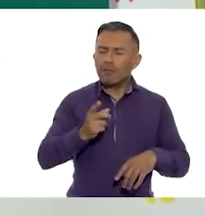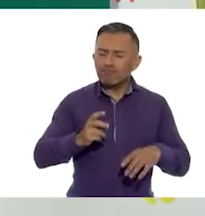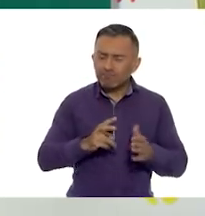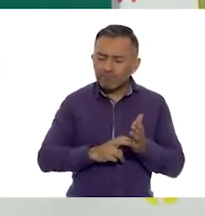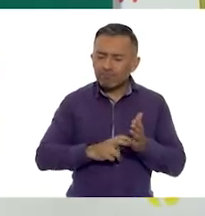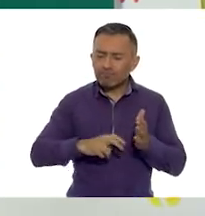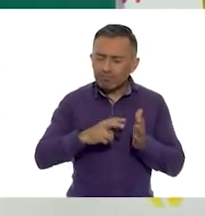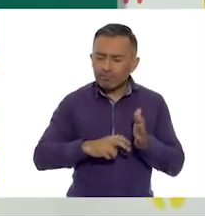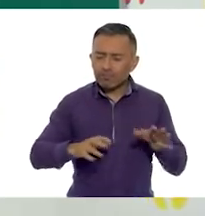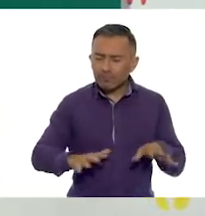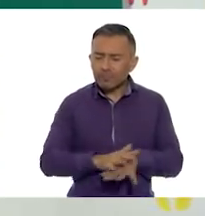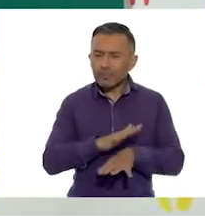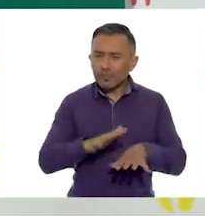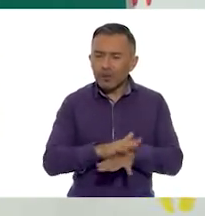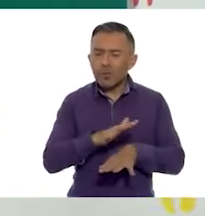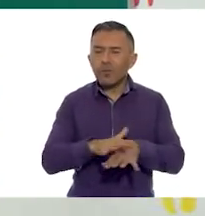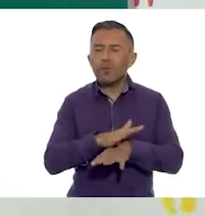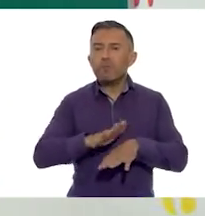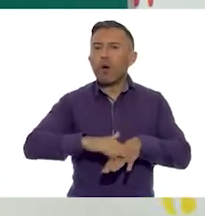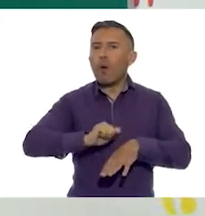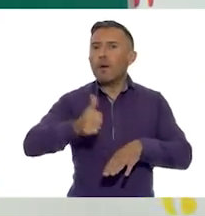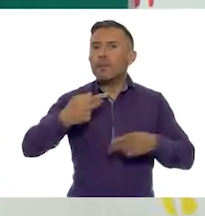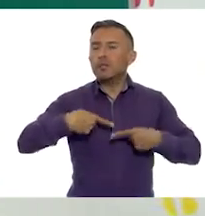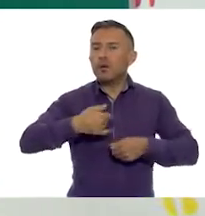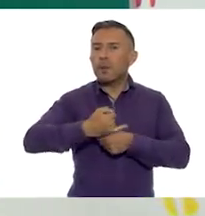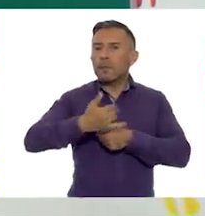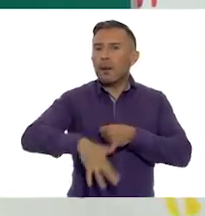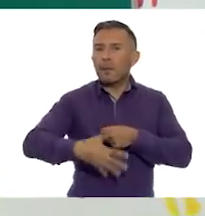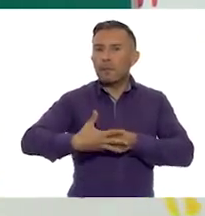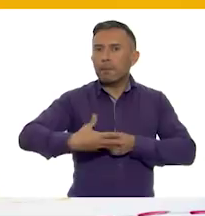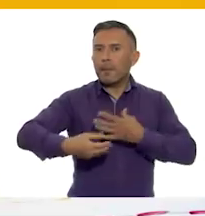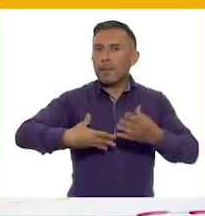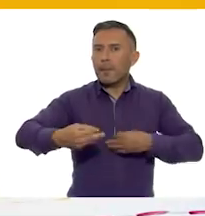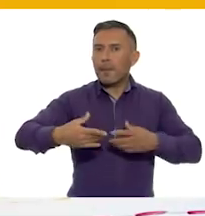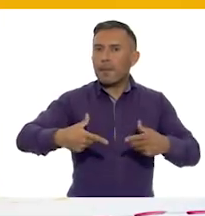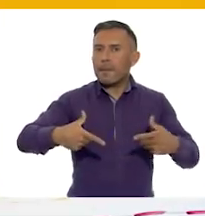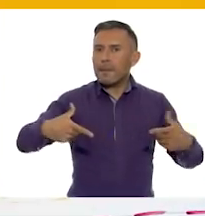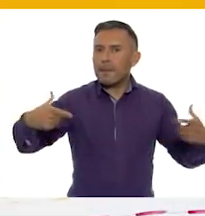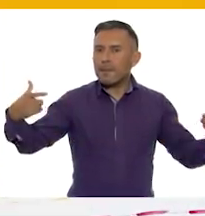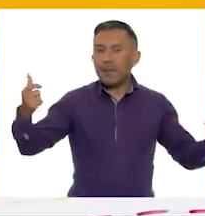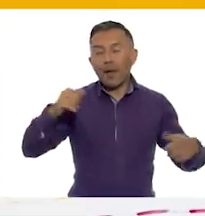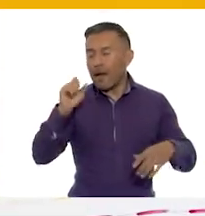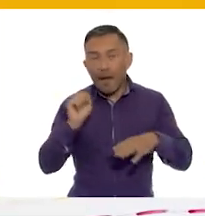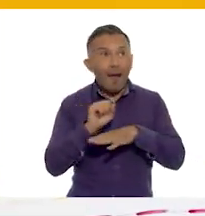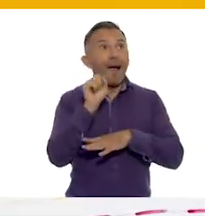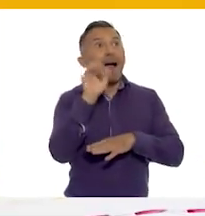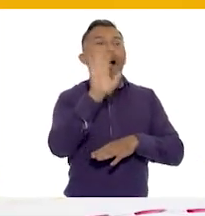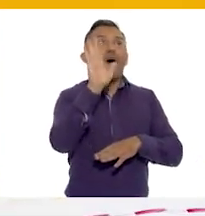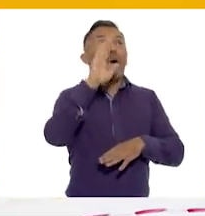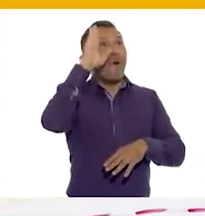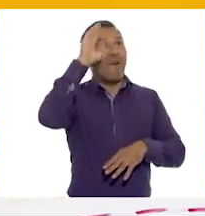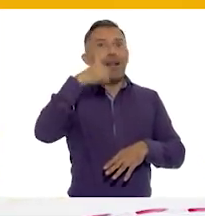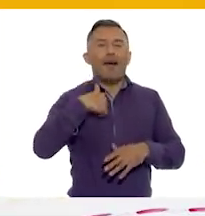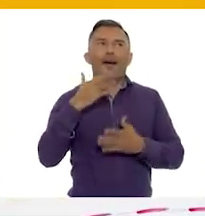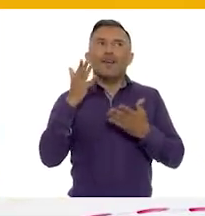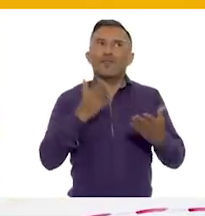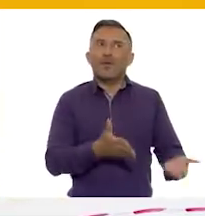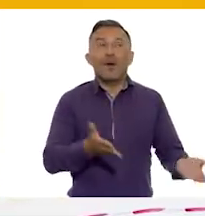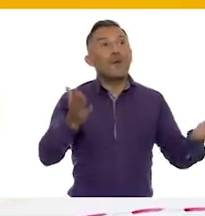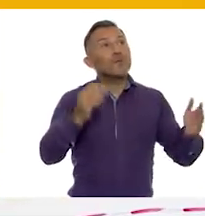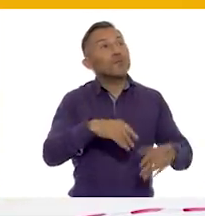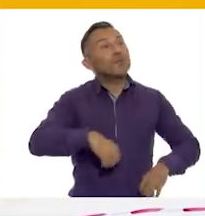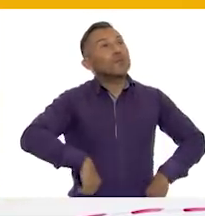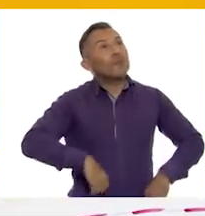duren más, impacten a más personas. Ay, hola, ya regresé. Ay, qué creenme, fue muy bien.